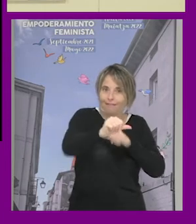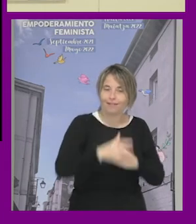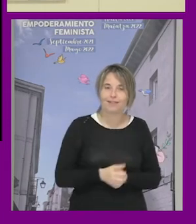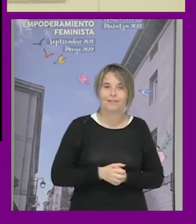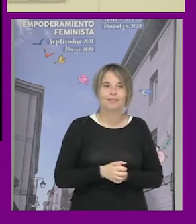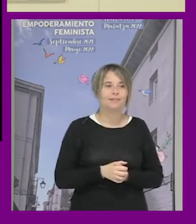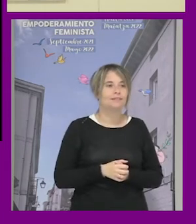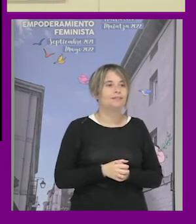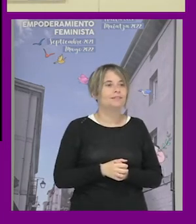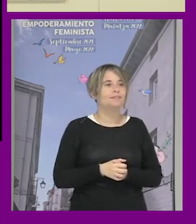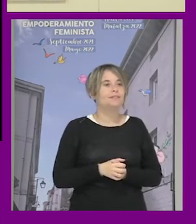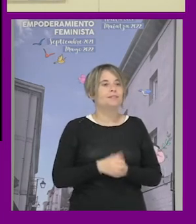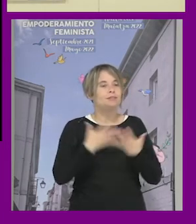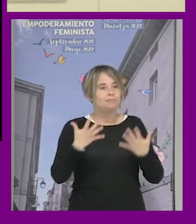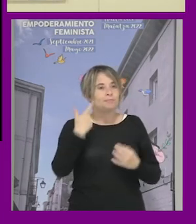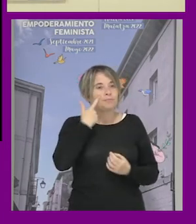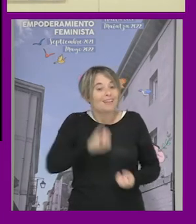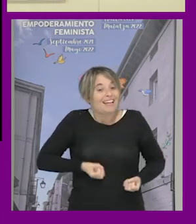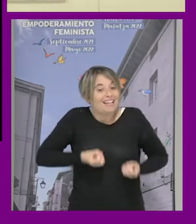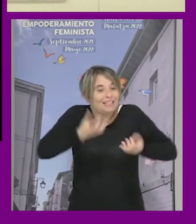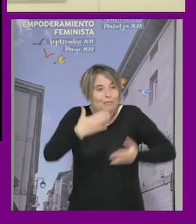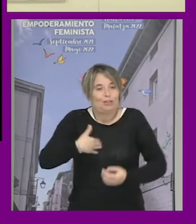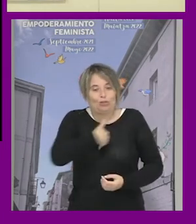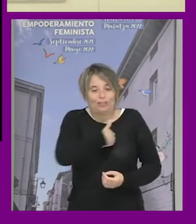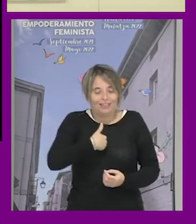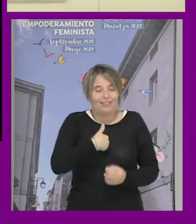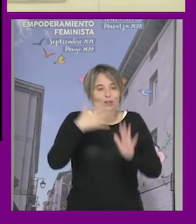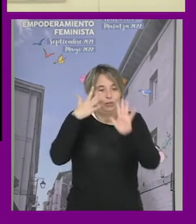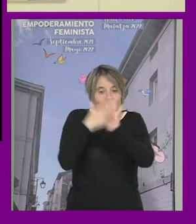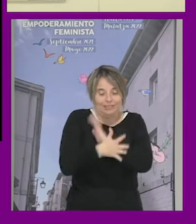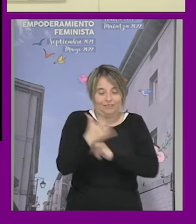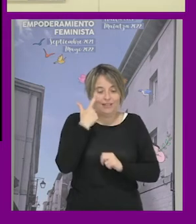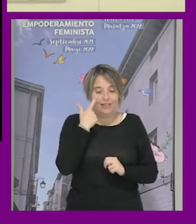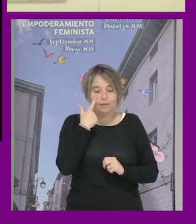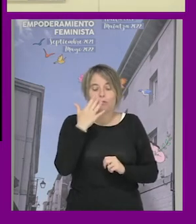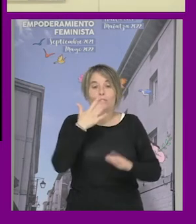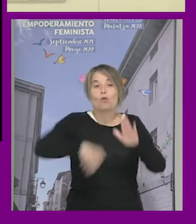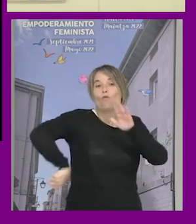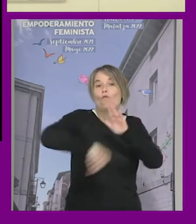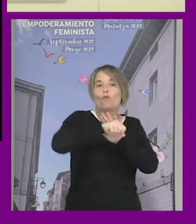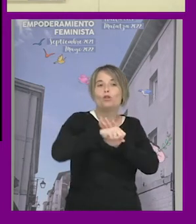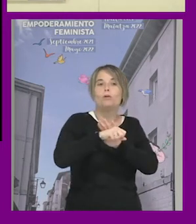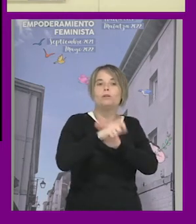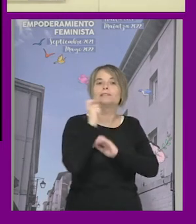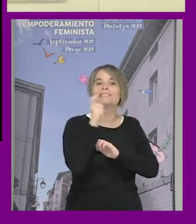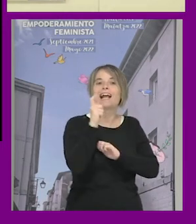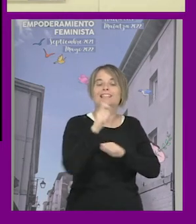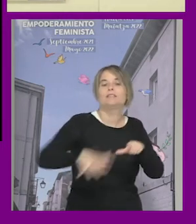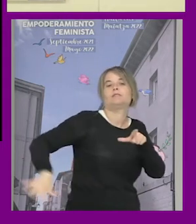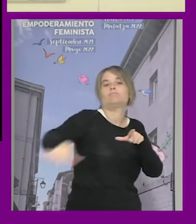la expresión de género nos explica por qué el fútbol continúa siendo un espacio